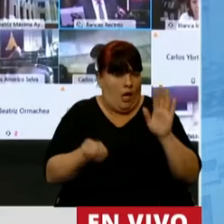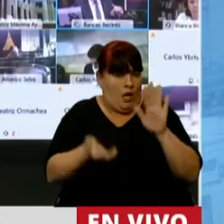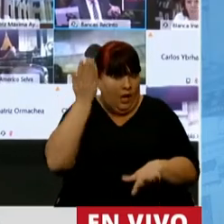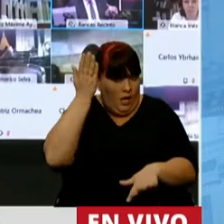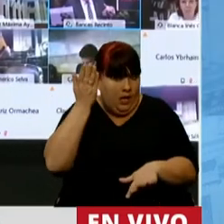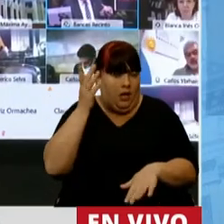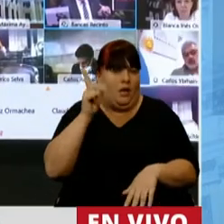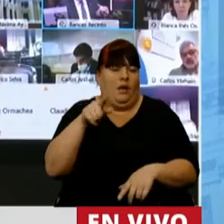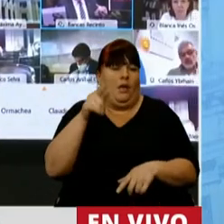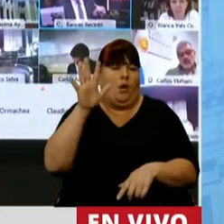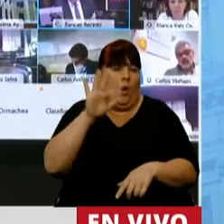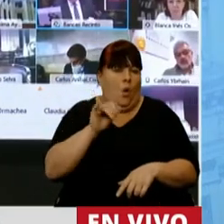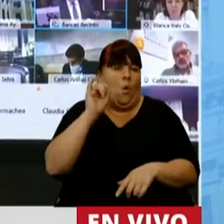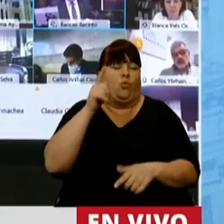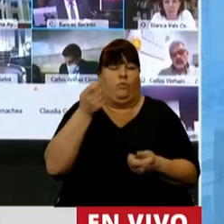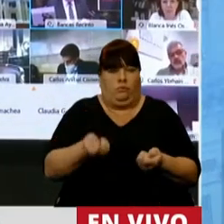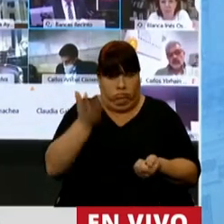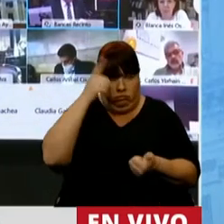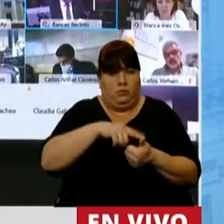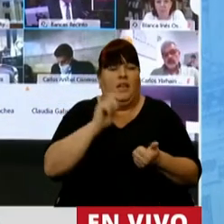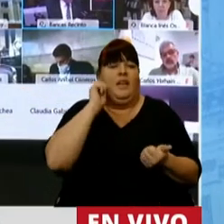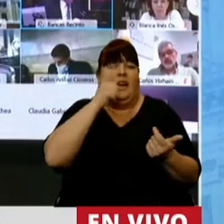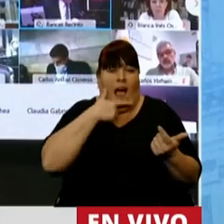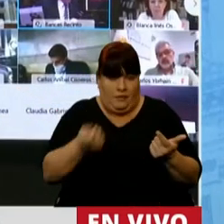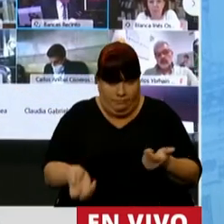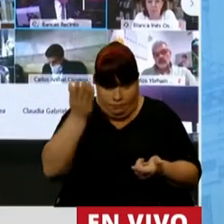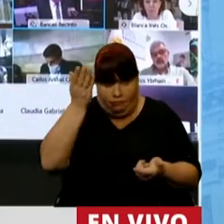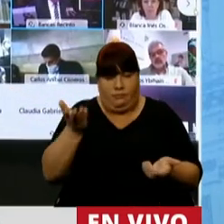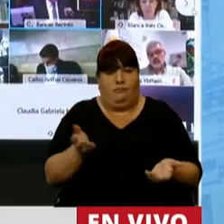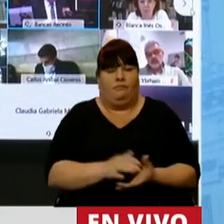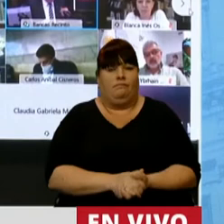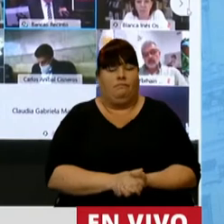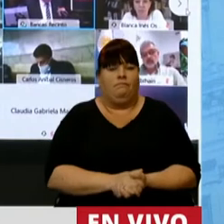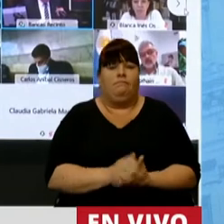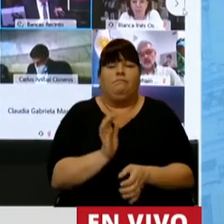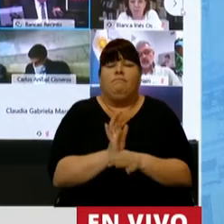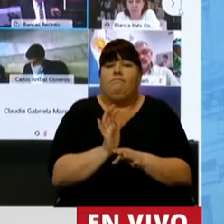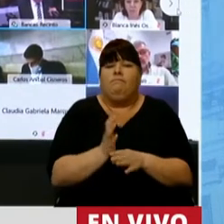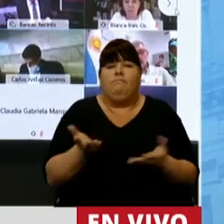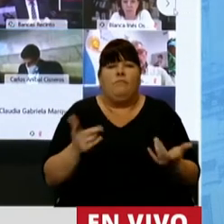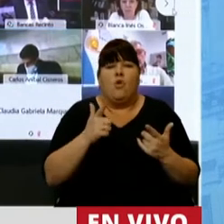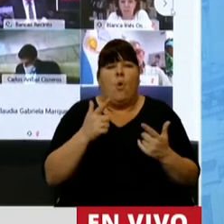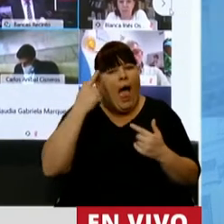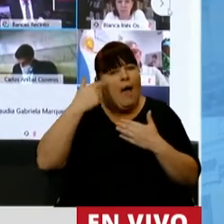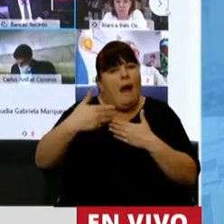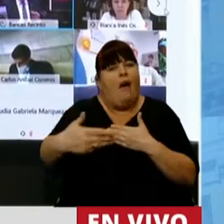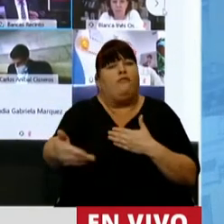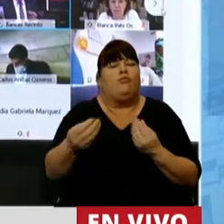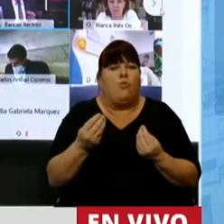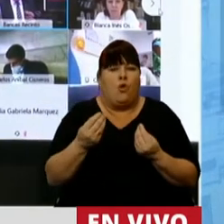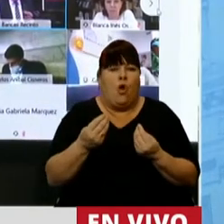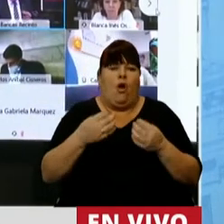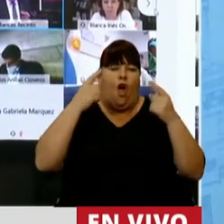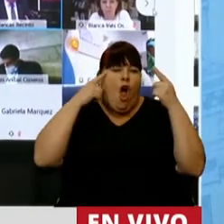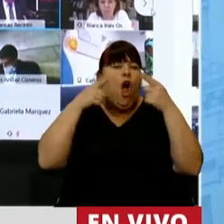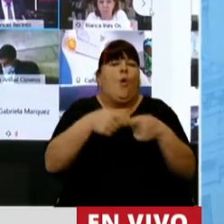del servicio público de electricidad, del servicio público de gas. Es decir, no hay una previsión que